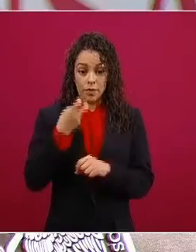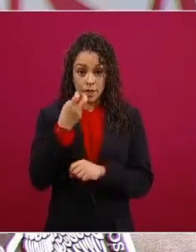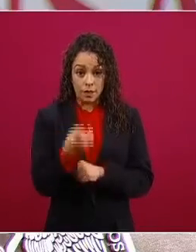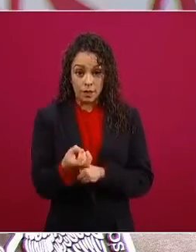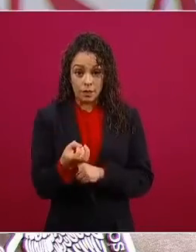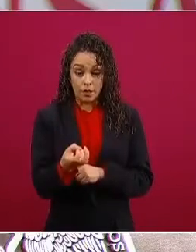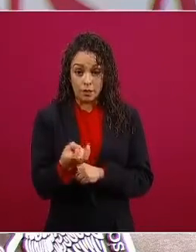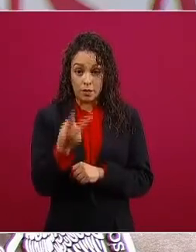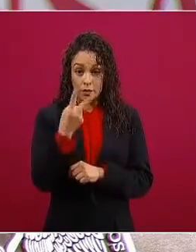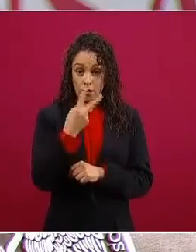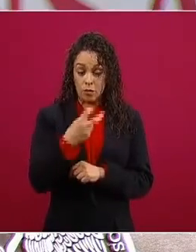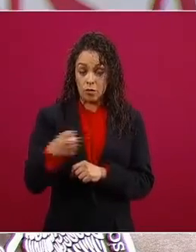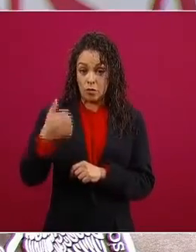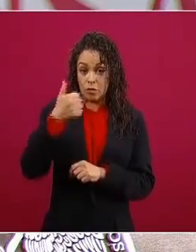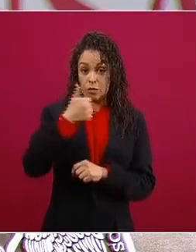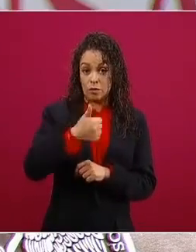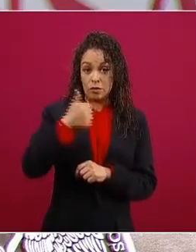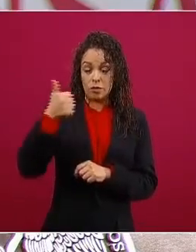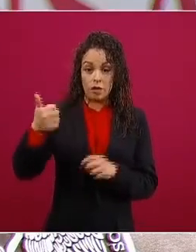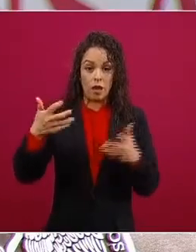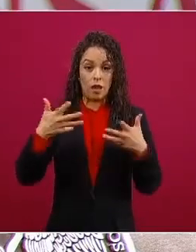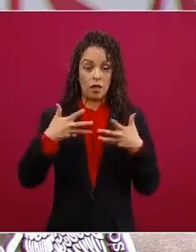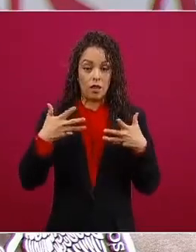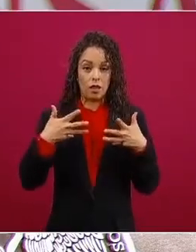que programamos